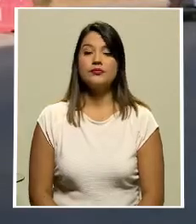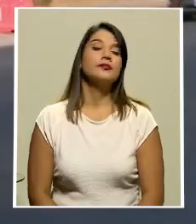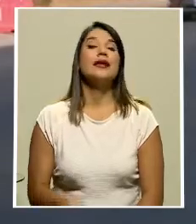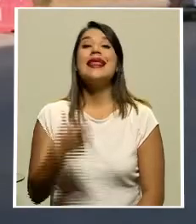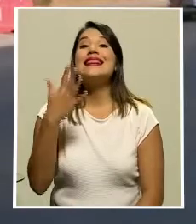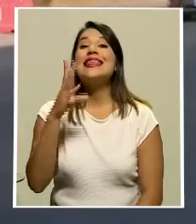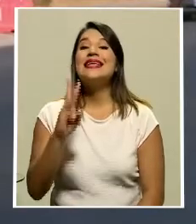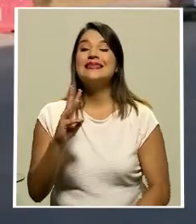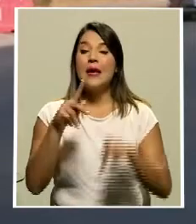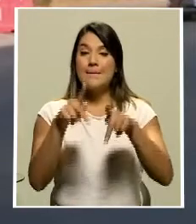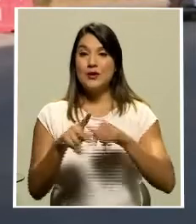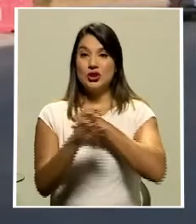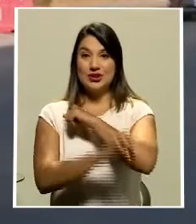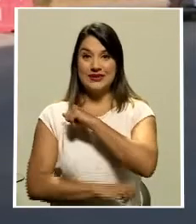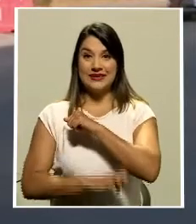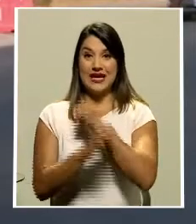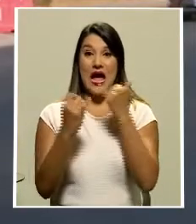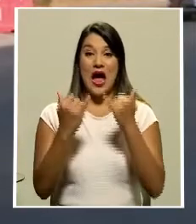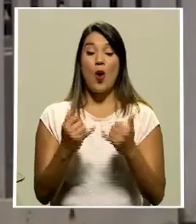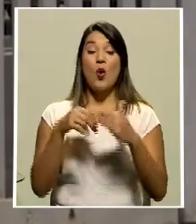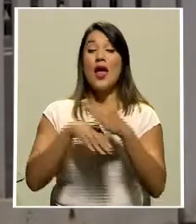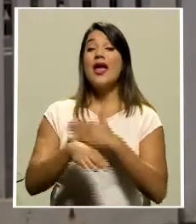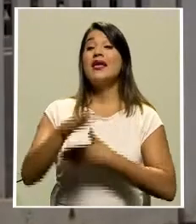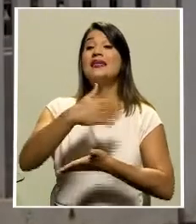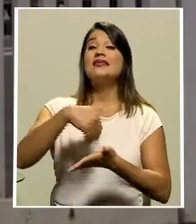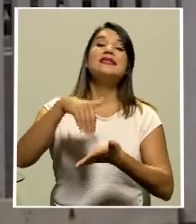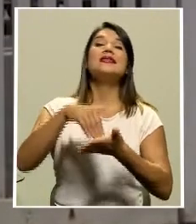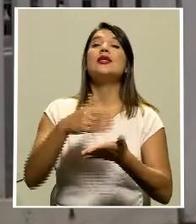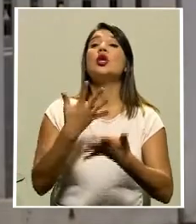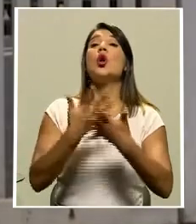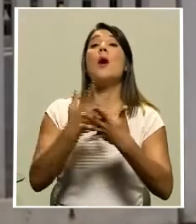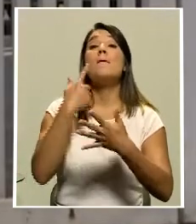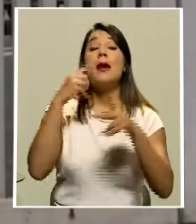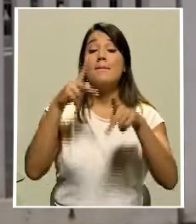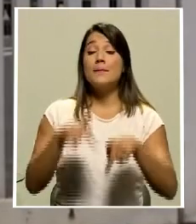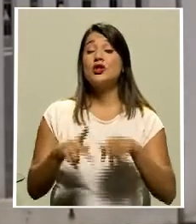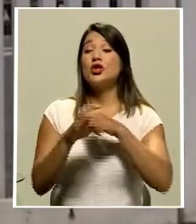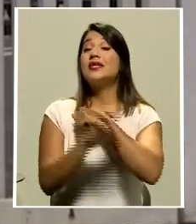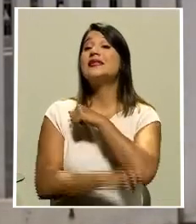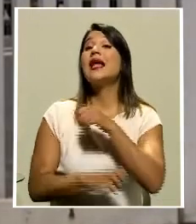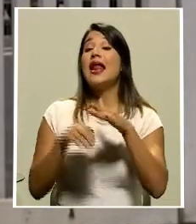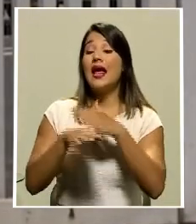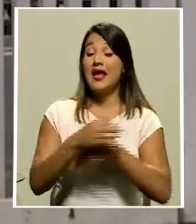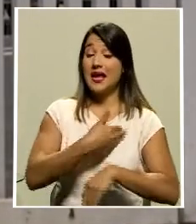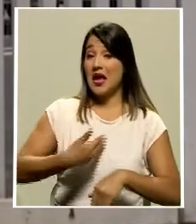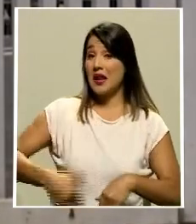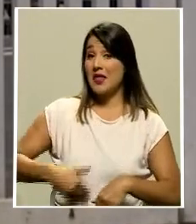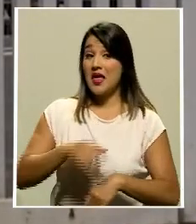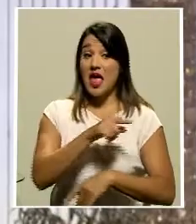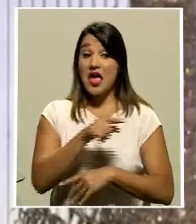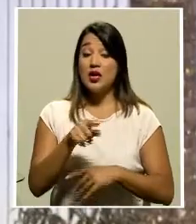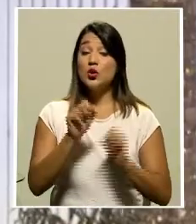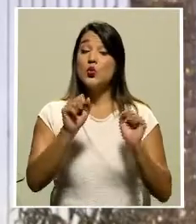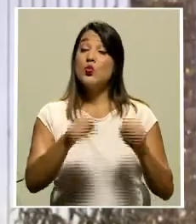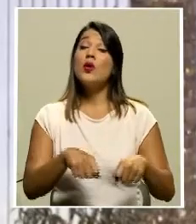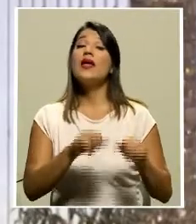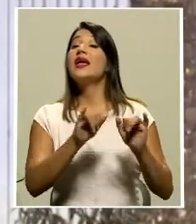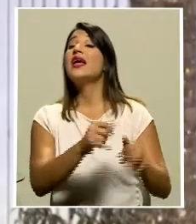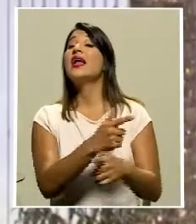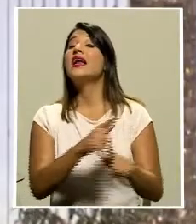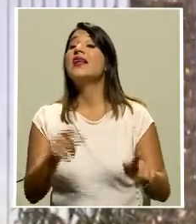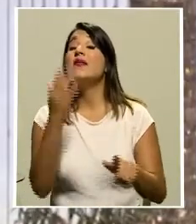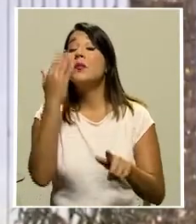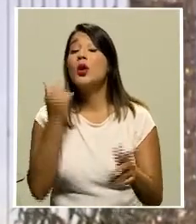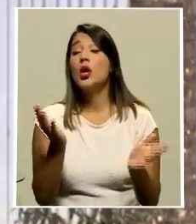16 extranjeros que se encuentran en este Centro de Aprehensión para Migrantes en Heredia podrían quedar en un limbo por falta de dinero